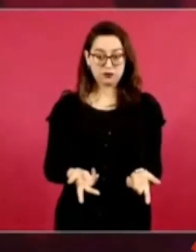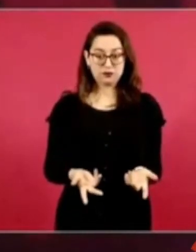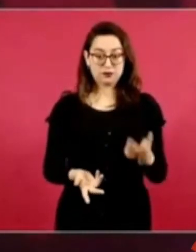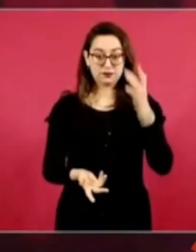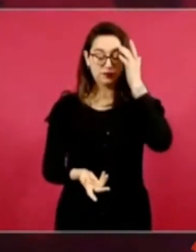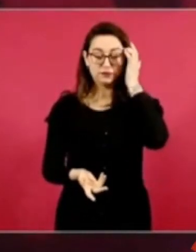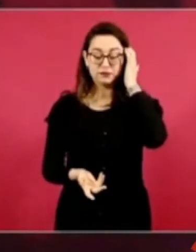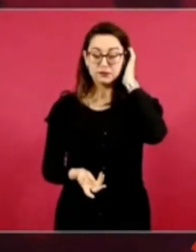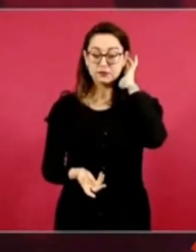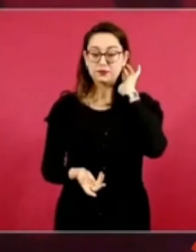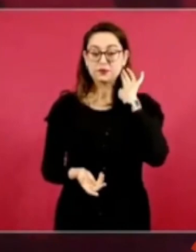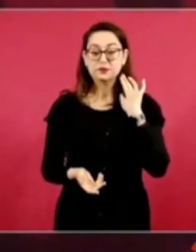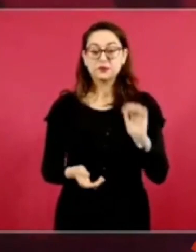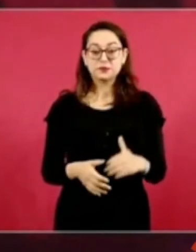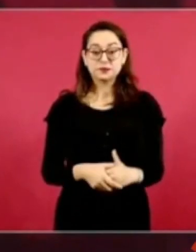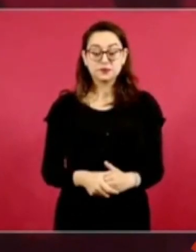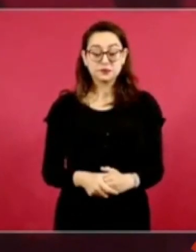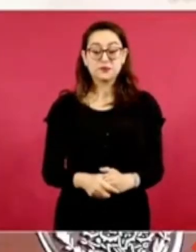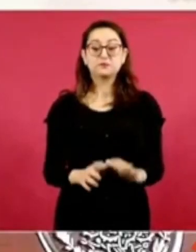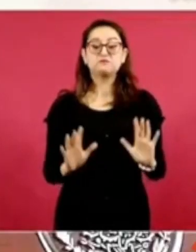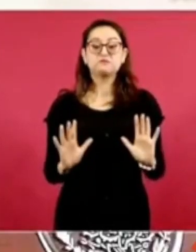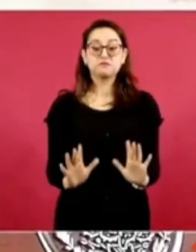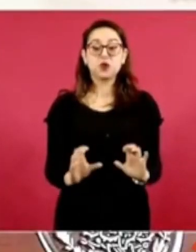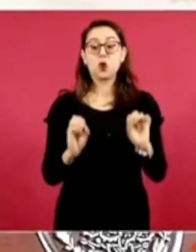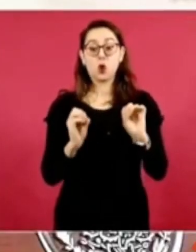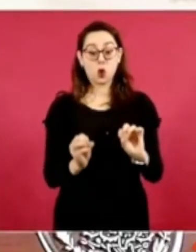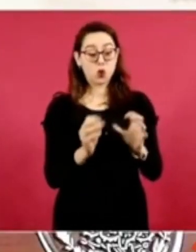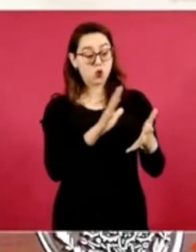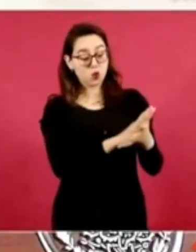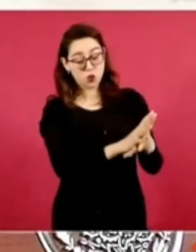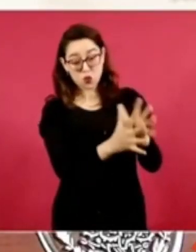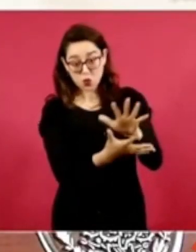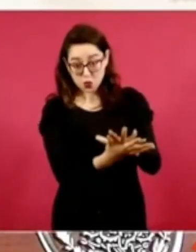ayudaron al saqueo que eso sí